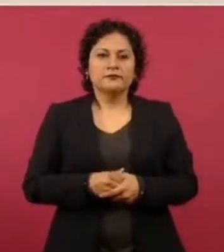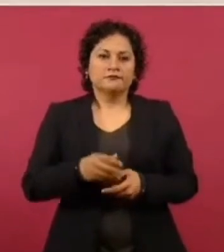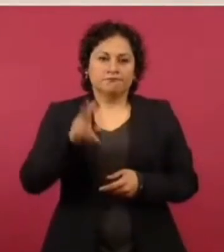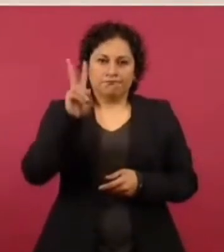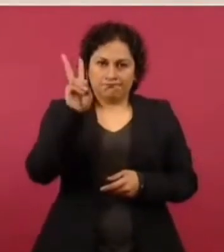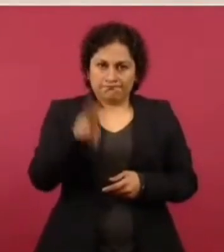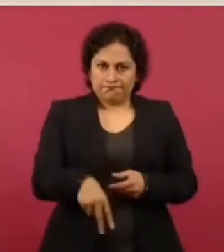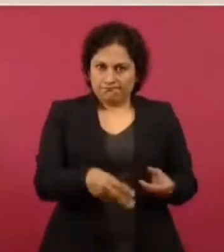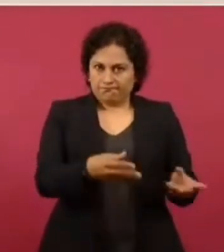tendenciosos. sí, le Dios El